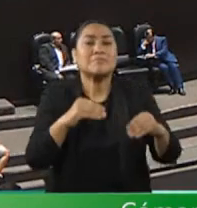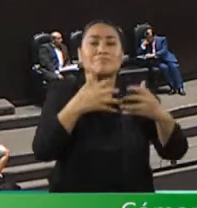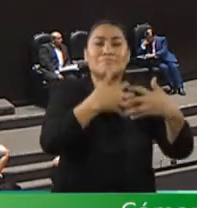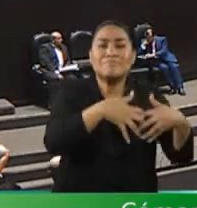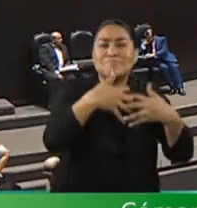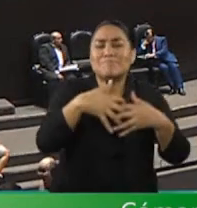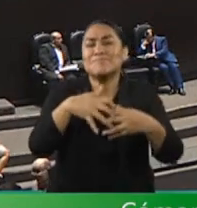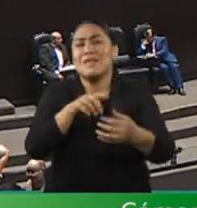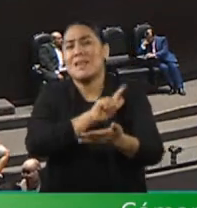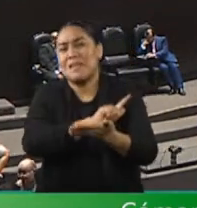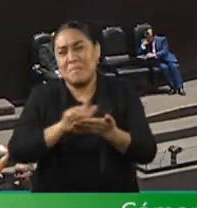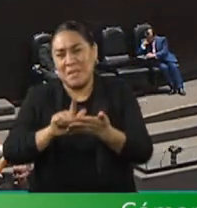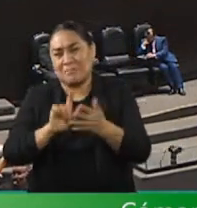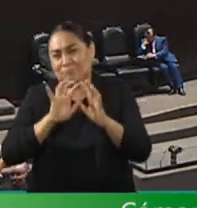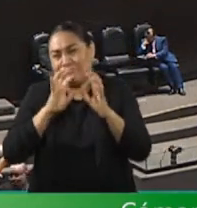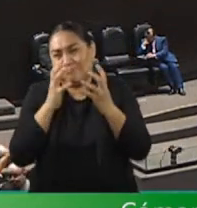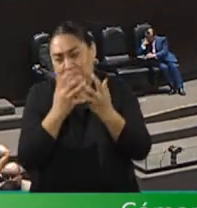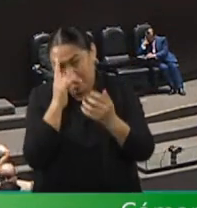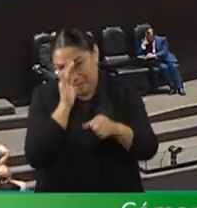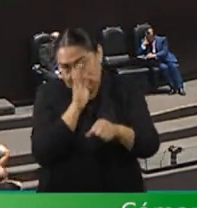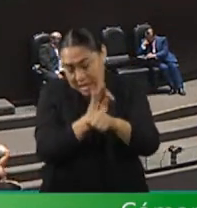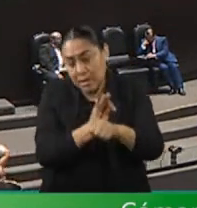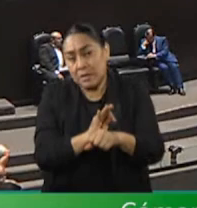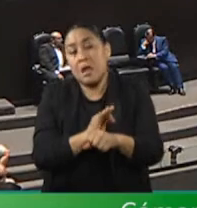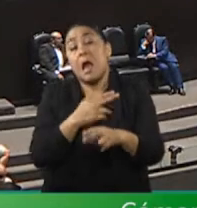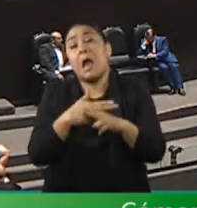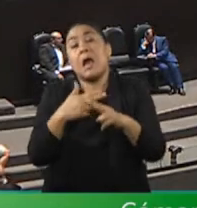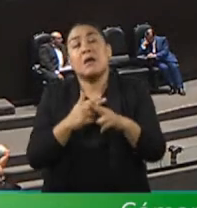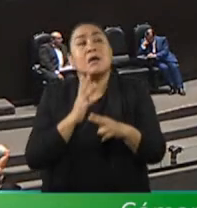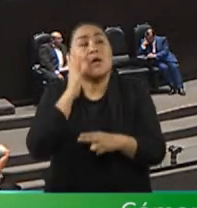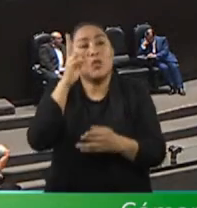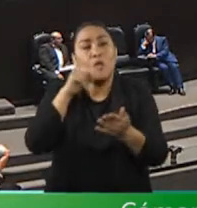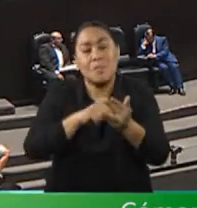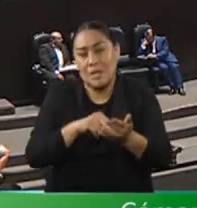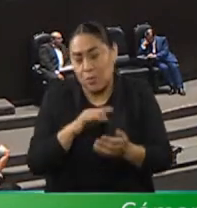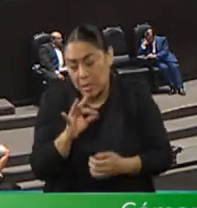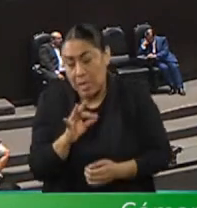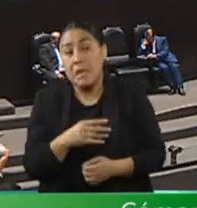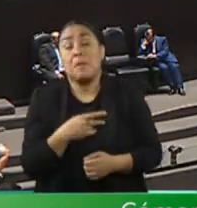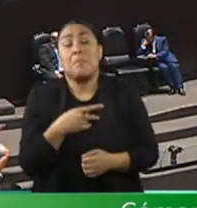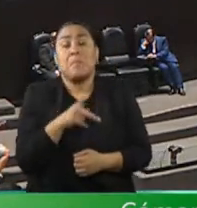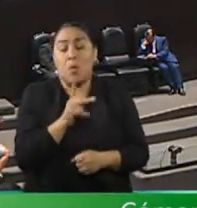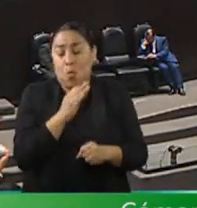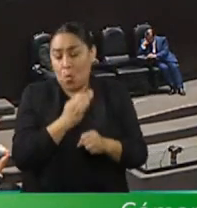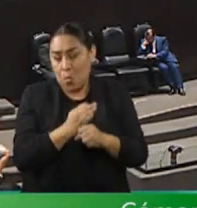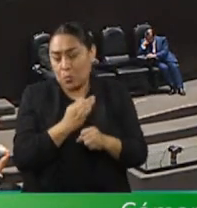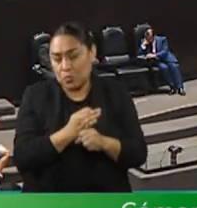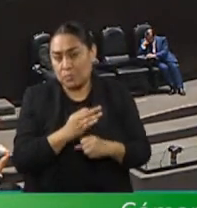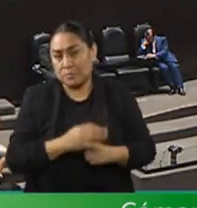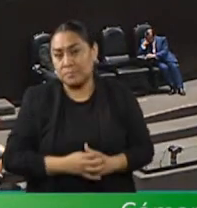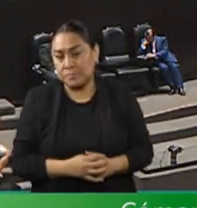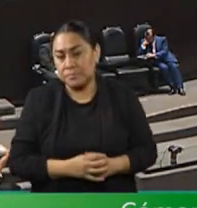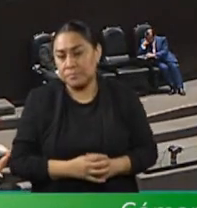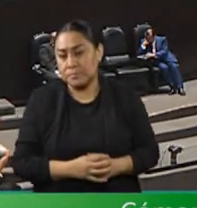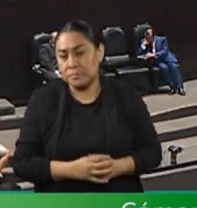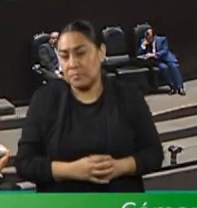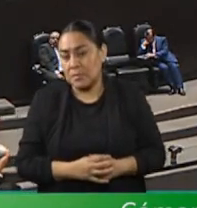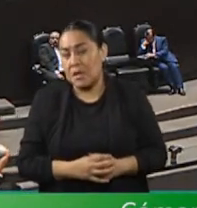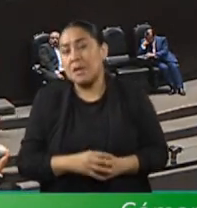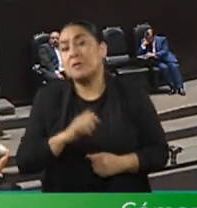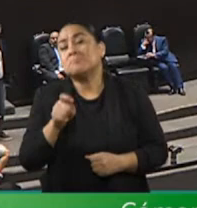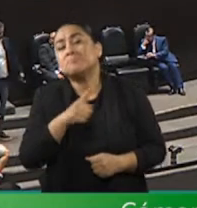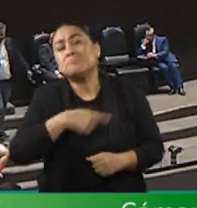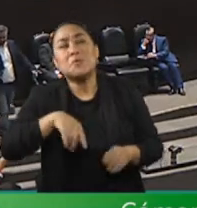por ciento en el año 2030. Y segundo, impulsar también algo que constantemente pasamos de lado,